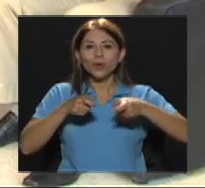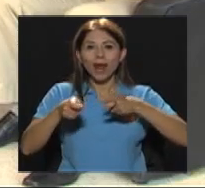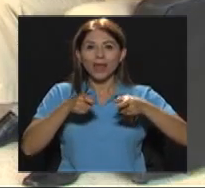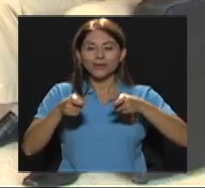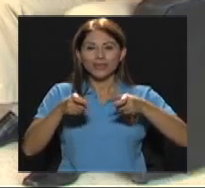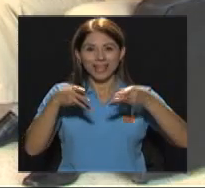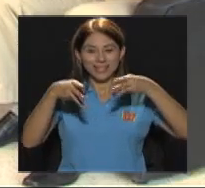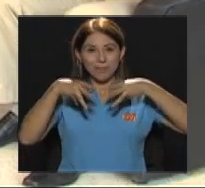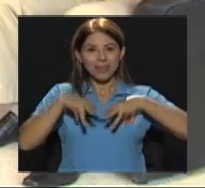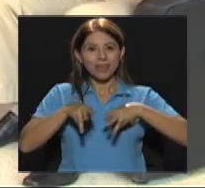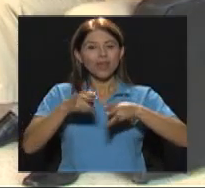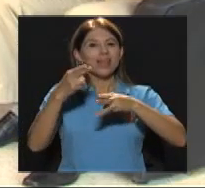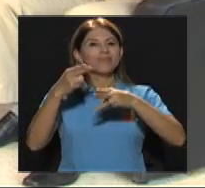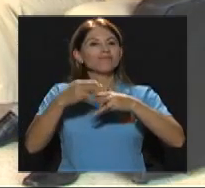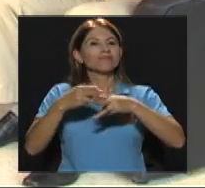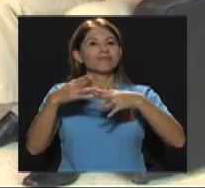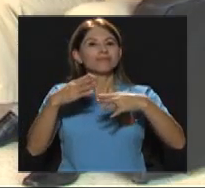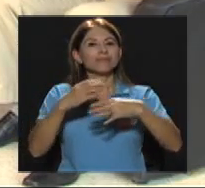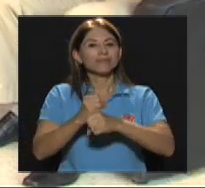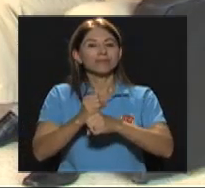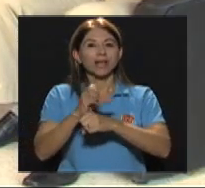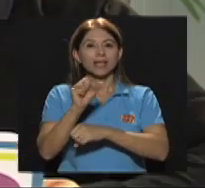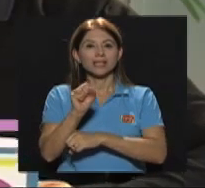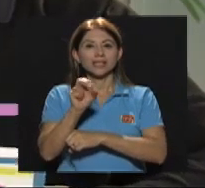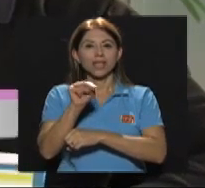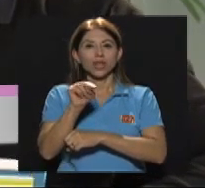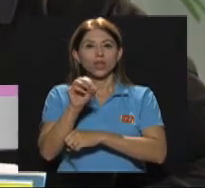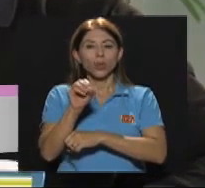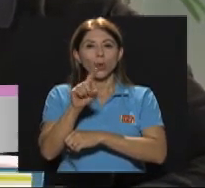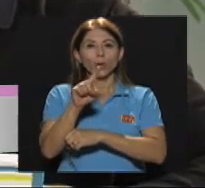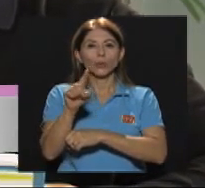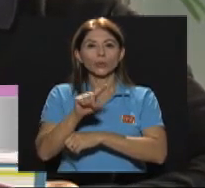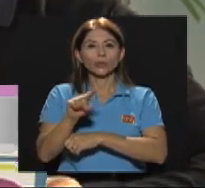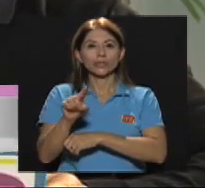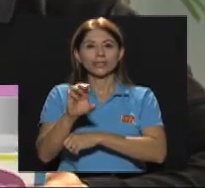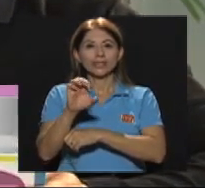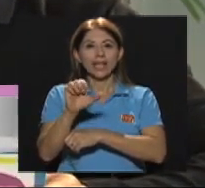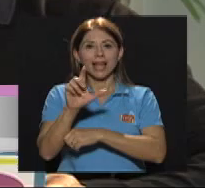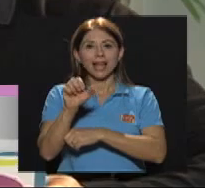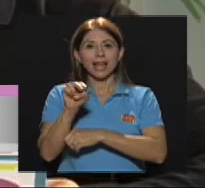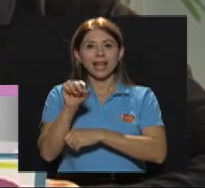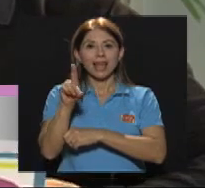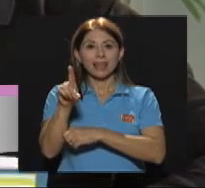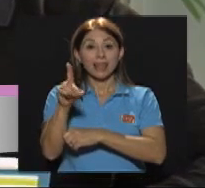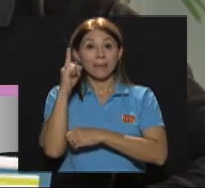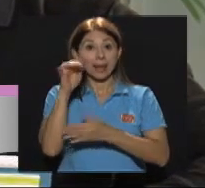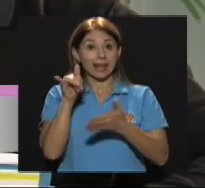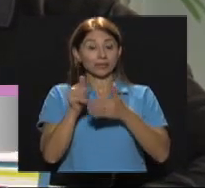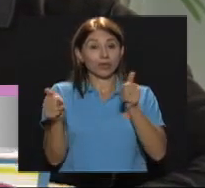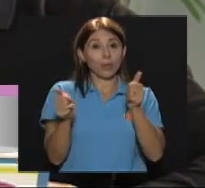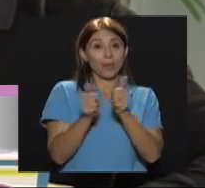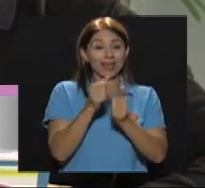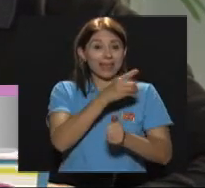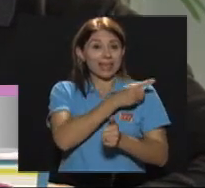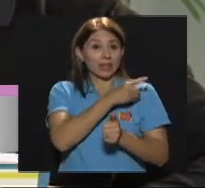una metodología que se conoce como Snusselen Para esto nos acompaña la directora de la Fundación MECU La